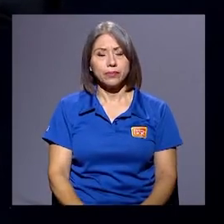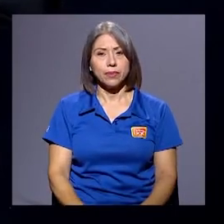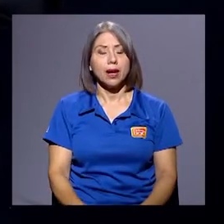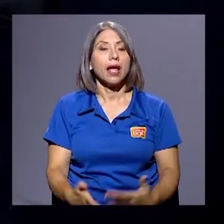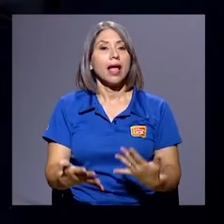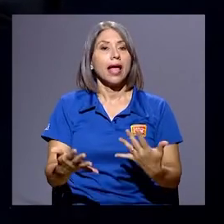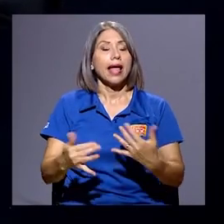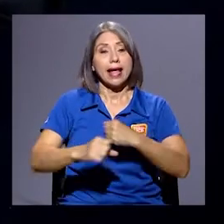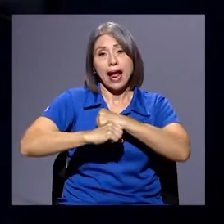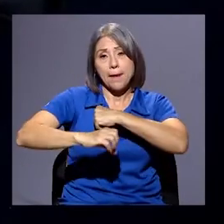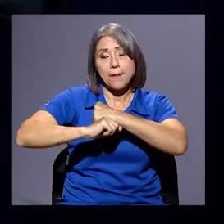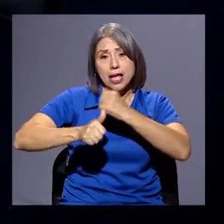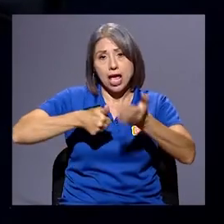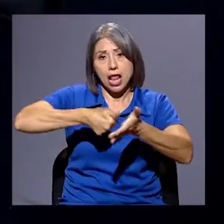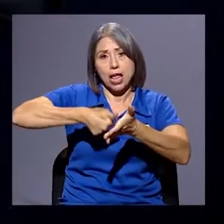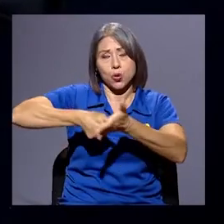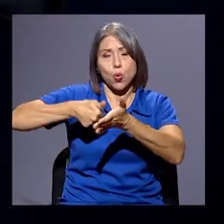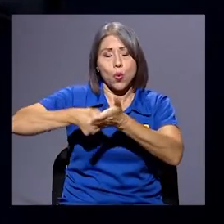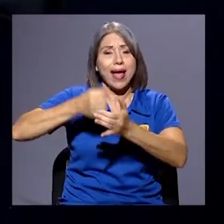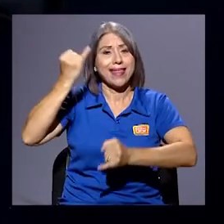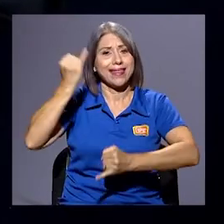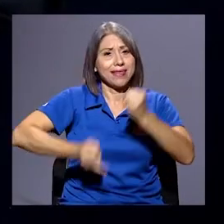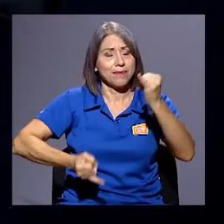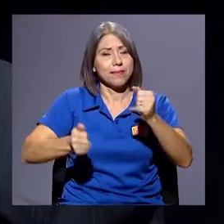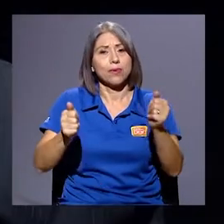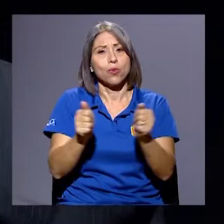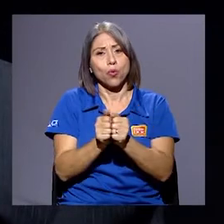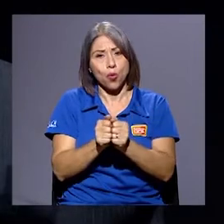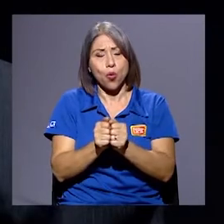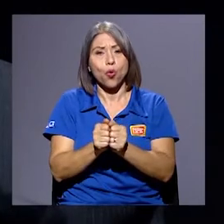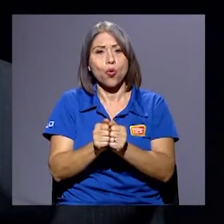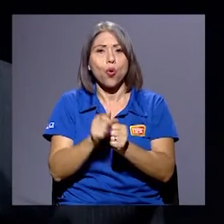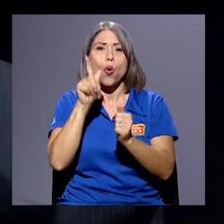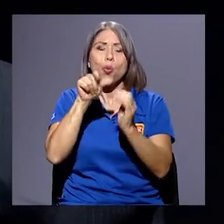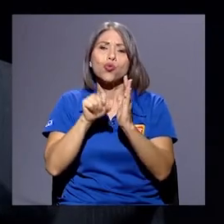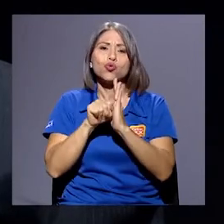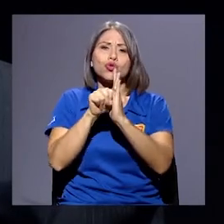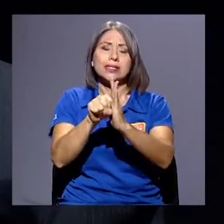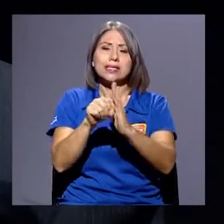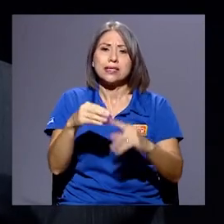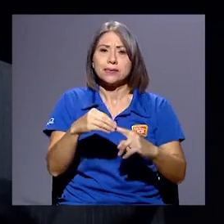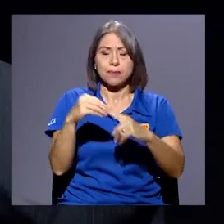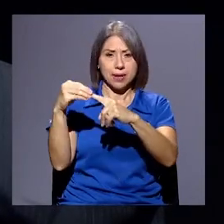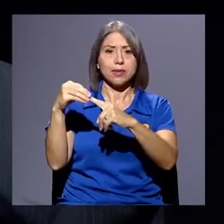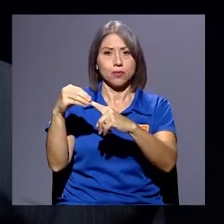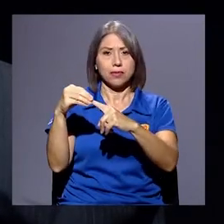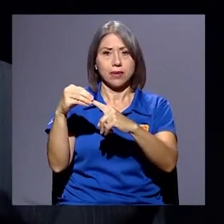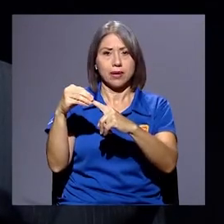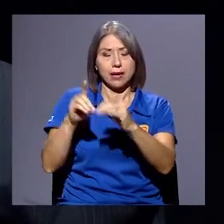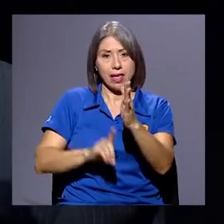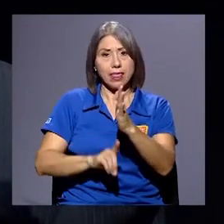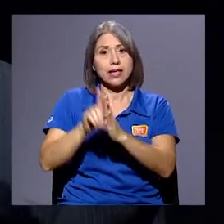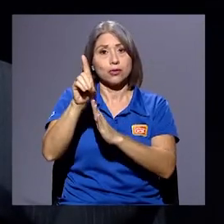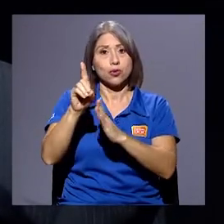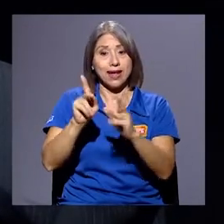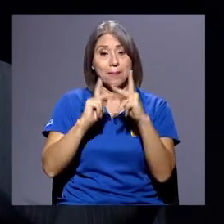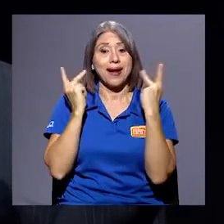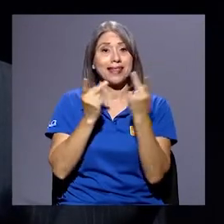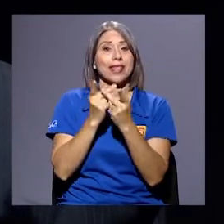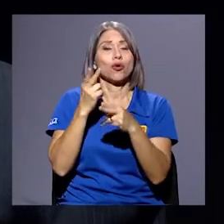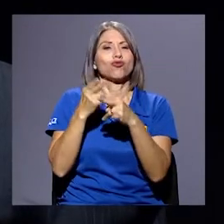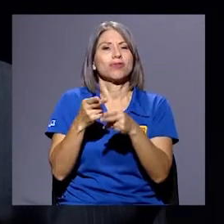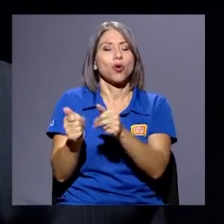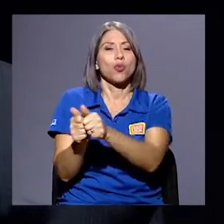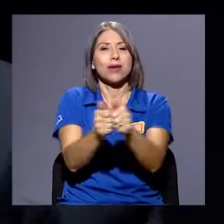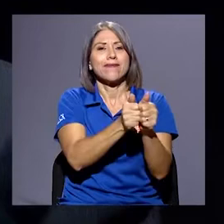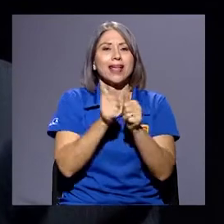La campaña culmina con un símbolo muy particular que desarrolla el Partido de Unificación Nacional, que